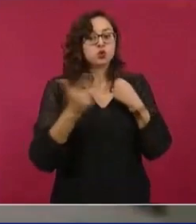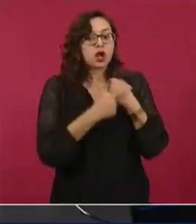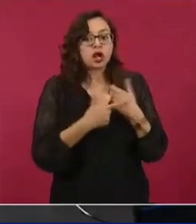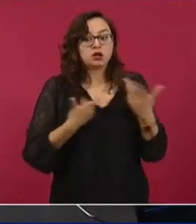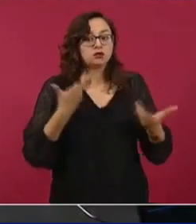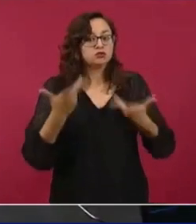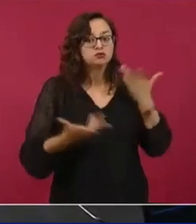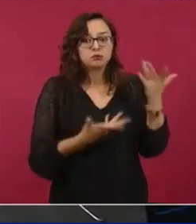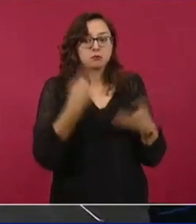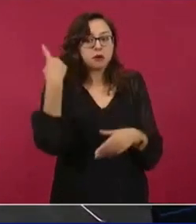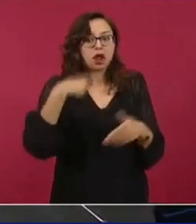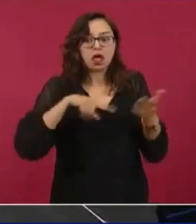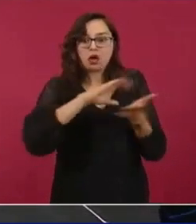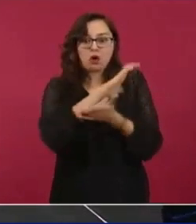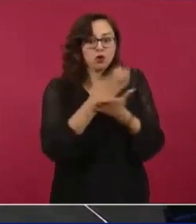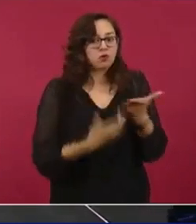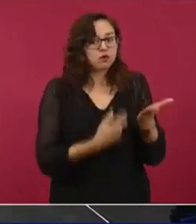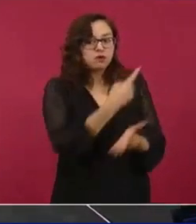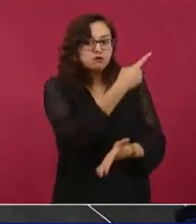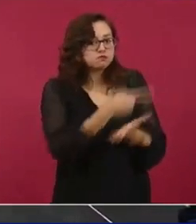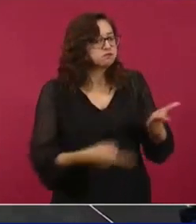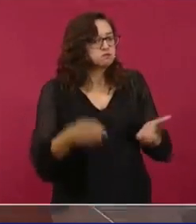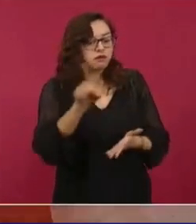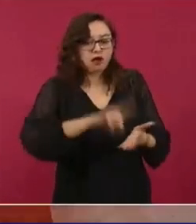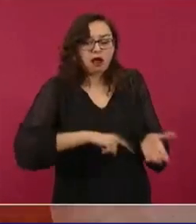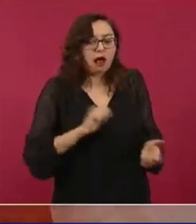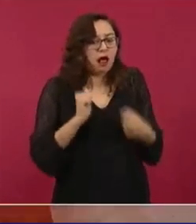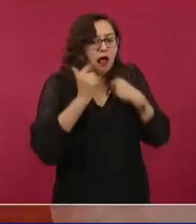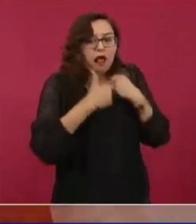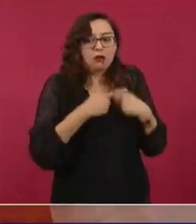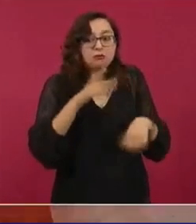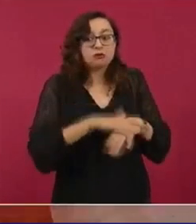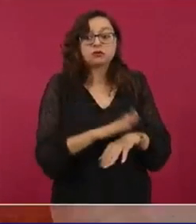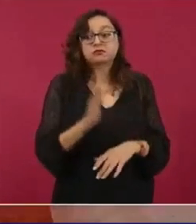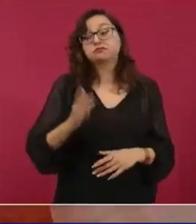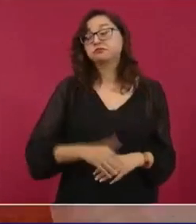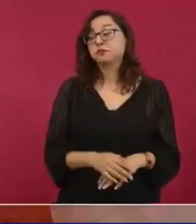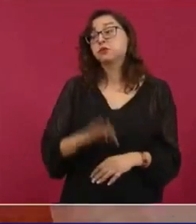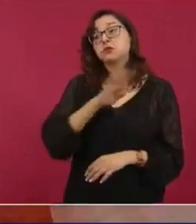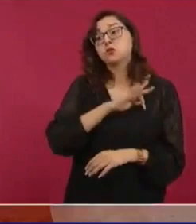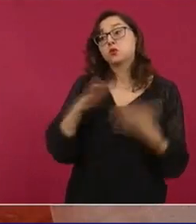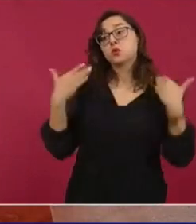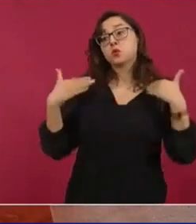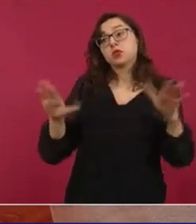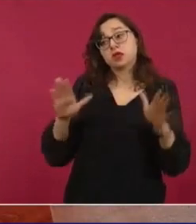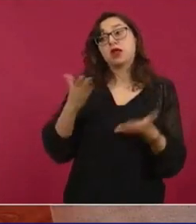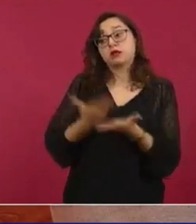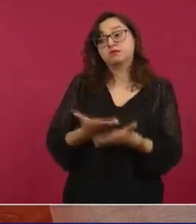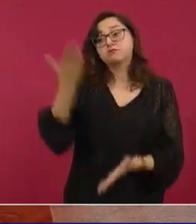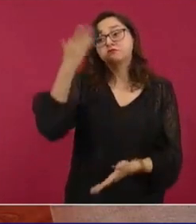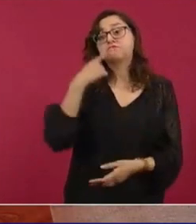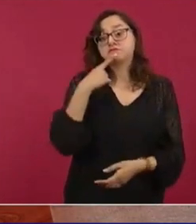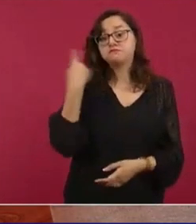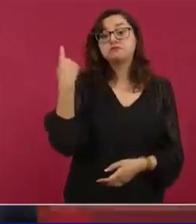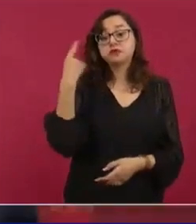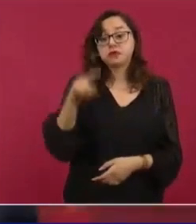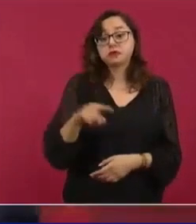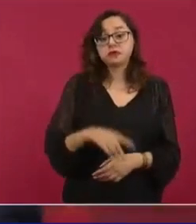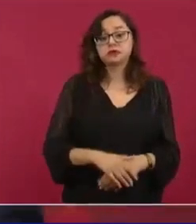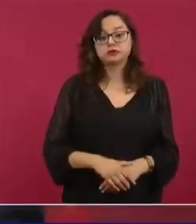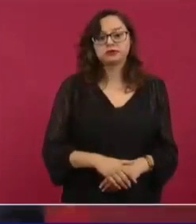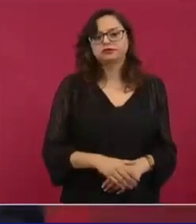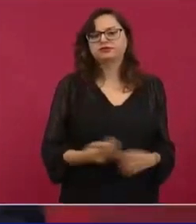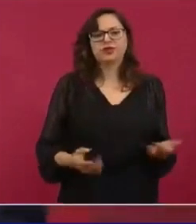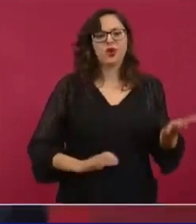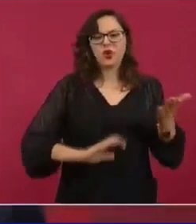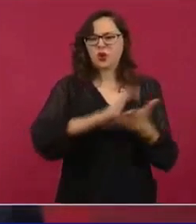los procedimientos legales, porque hay incumplimiento en